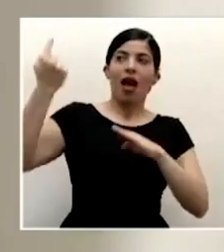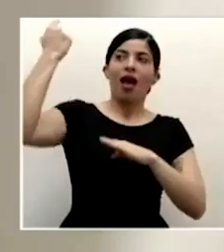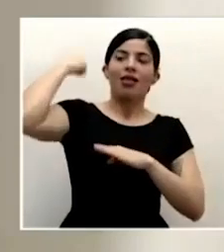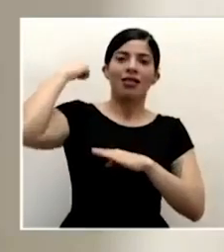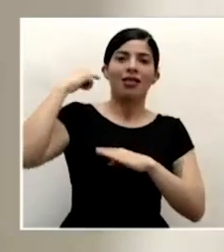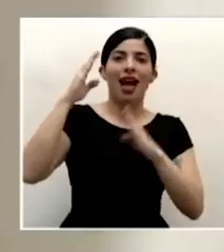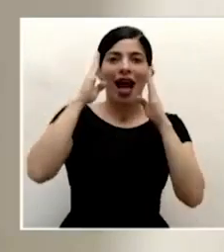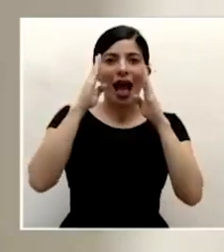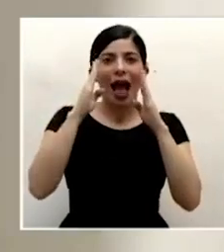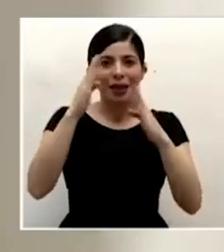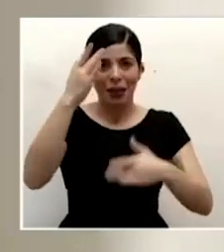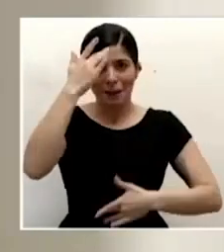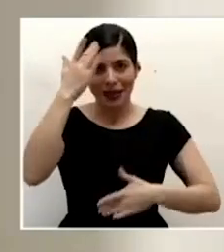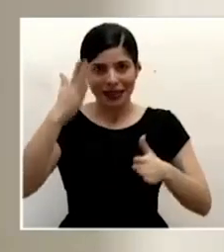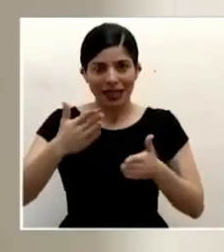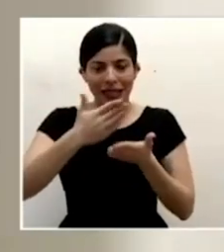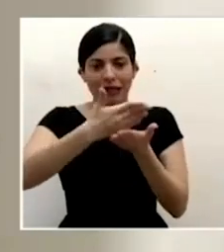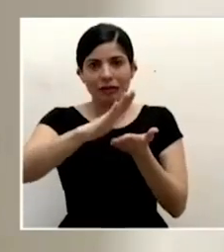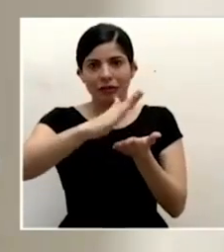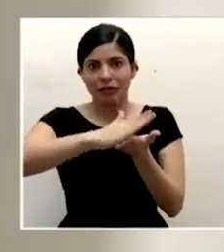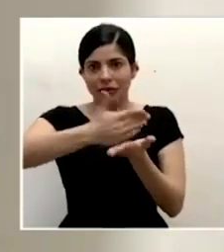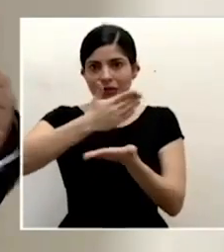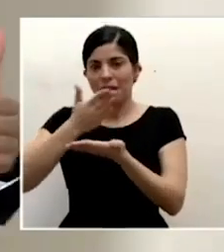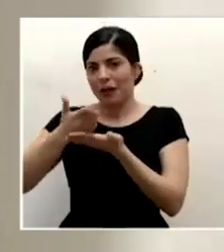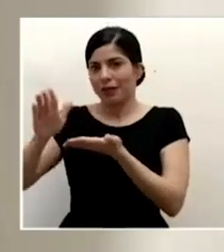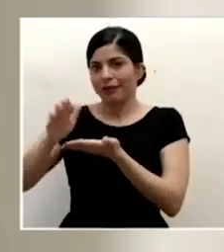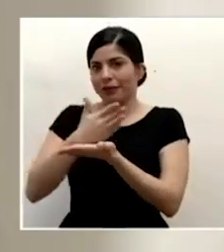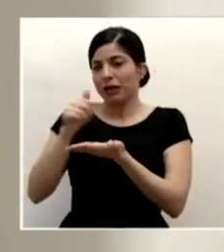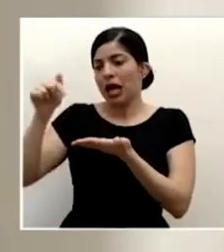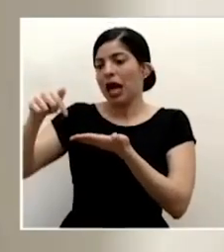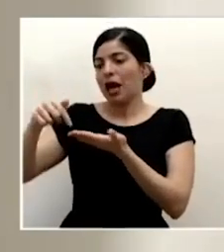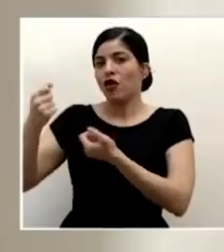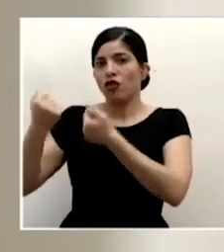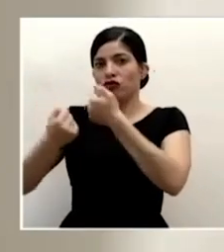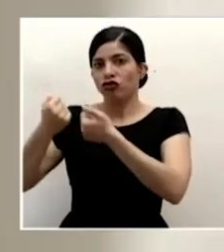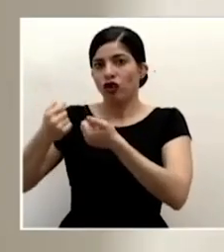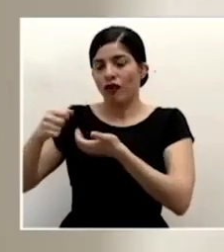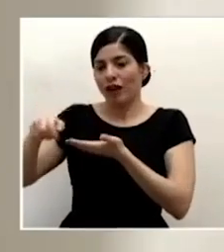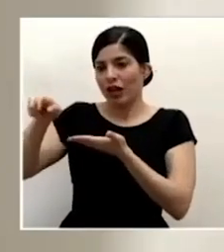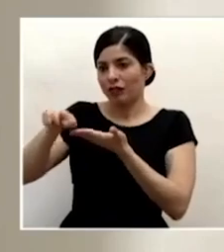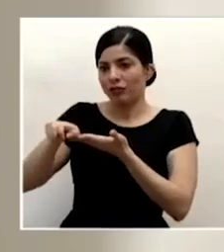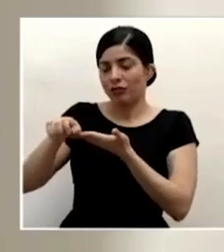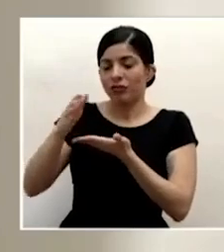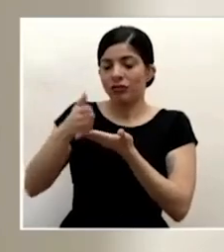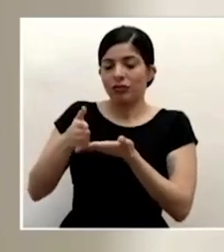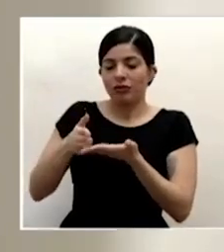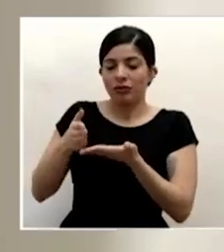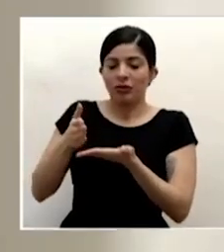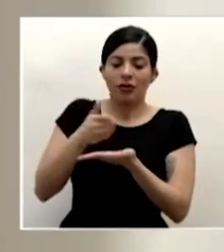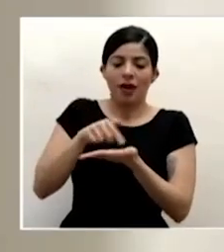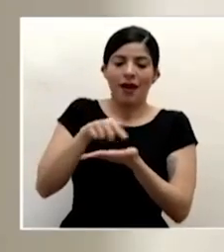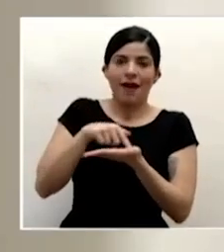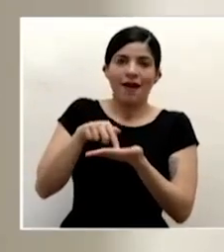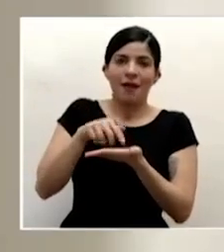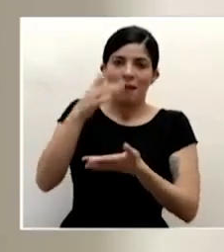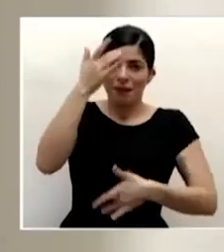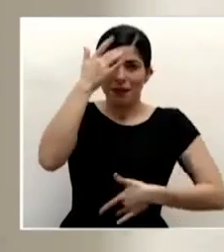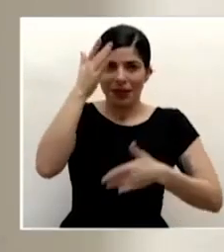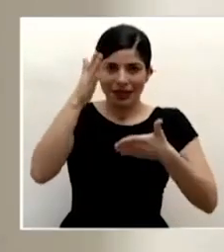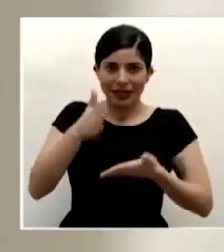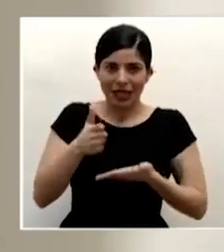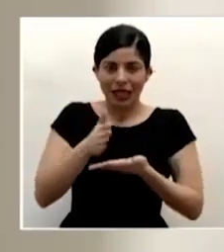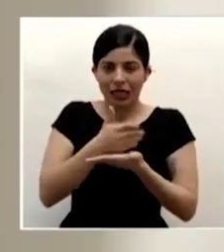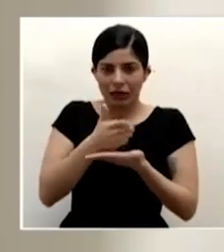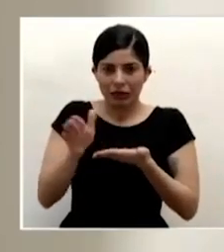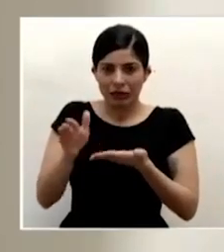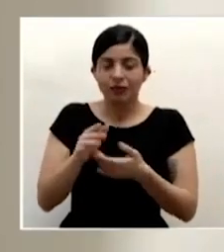paciente para aislar al conductor de el virus también dotarlas de